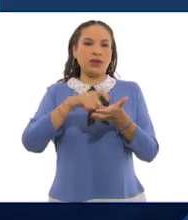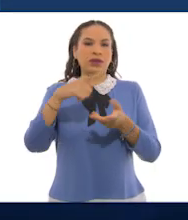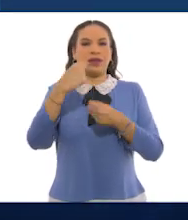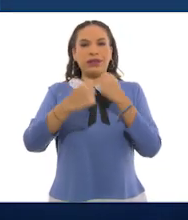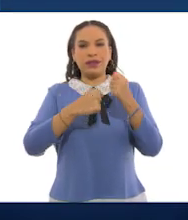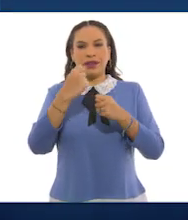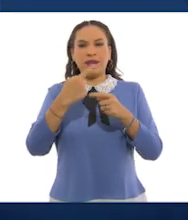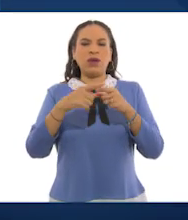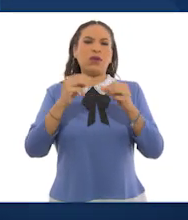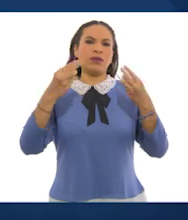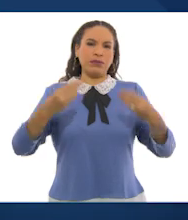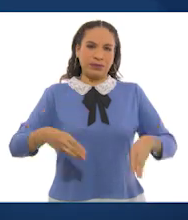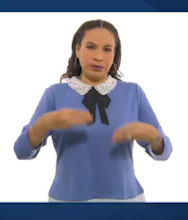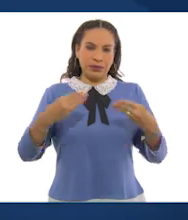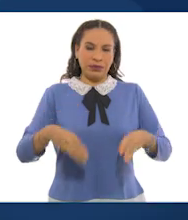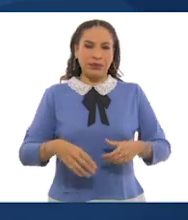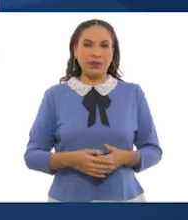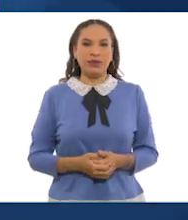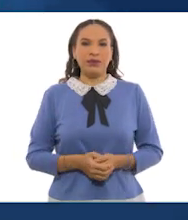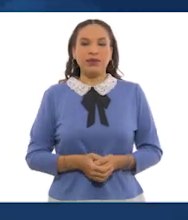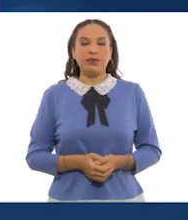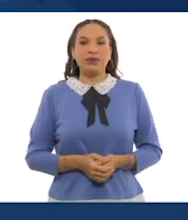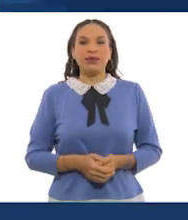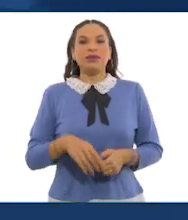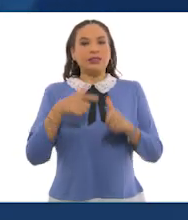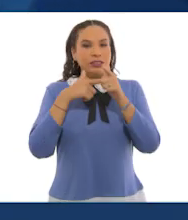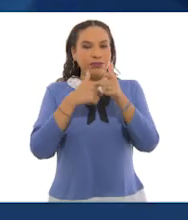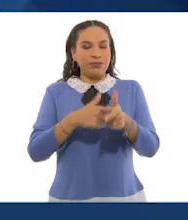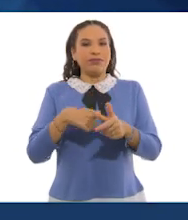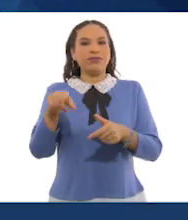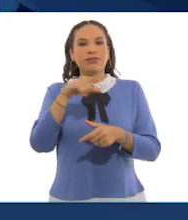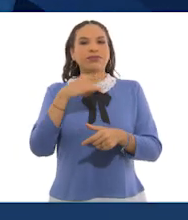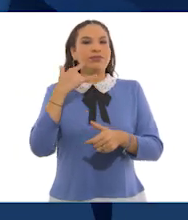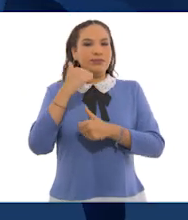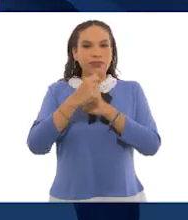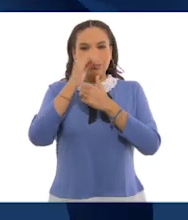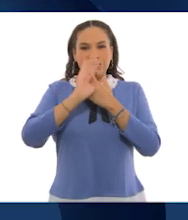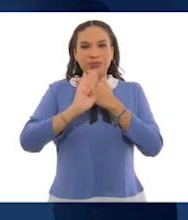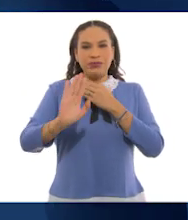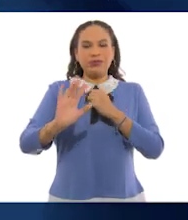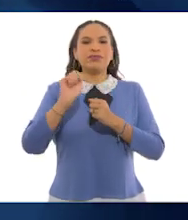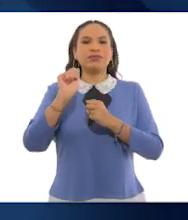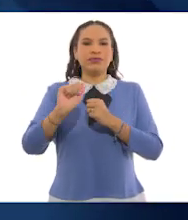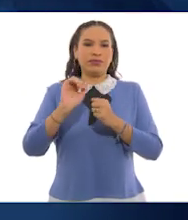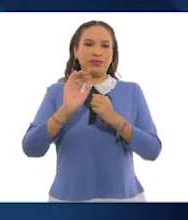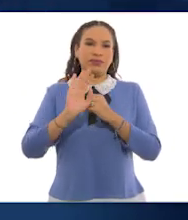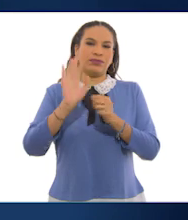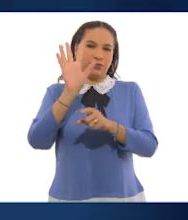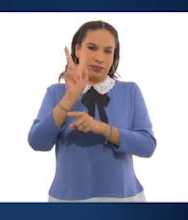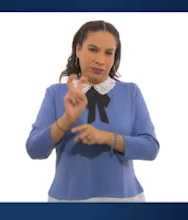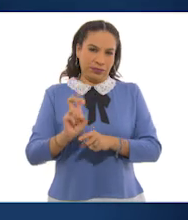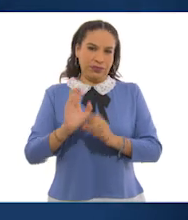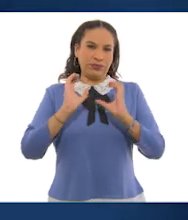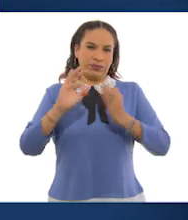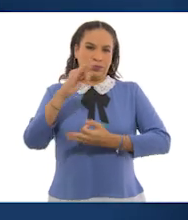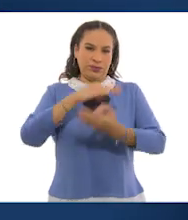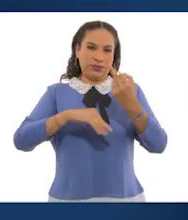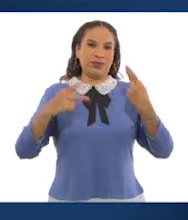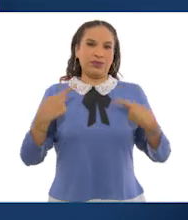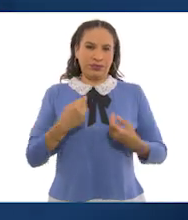cosas que compres en la tienda o en el supermercado. Sigamos luchando juntos contra este virus cuidándonos los unos a